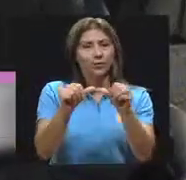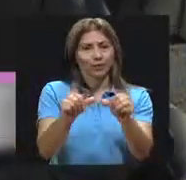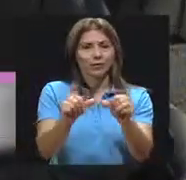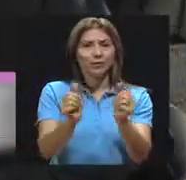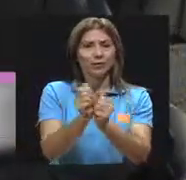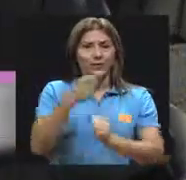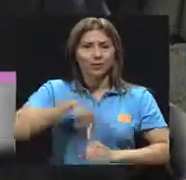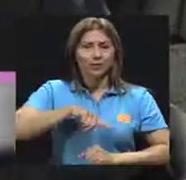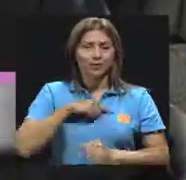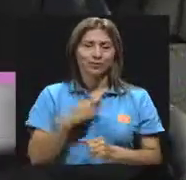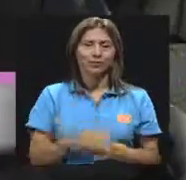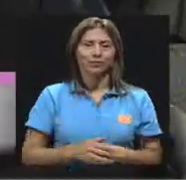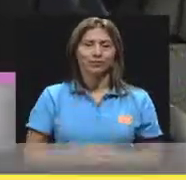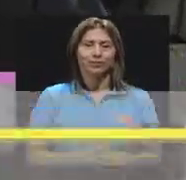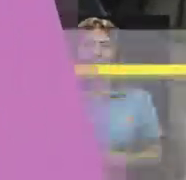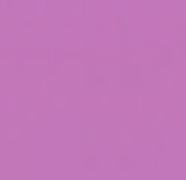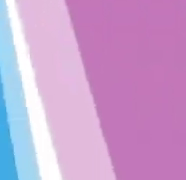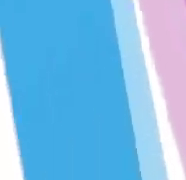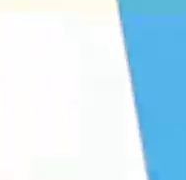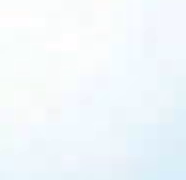sus hogares con nosotros, ya regresamos.